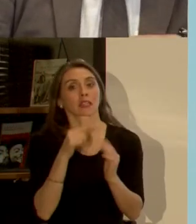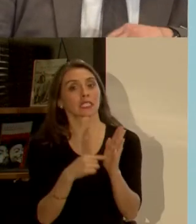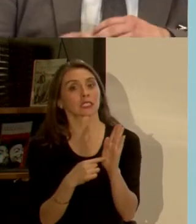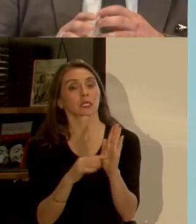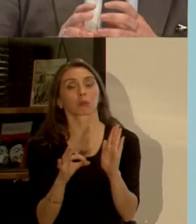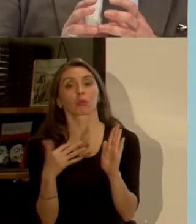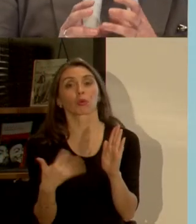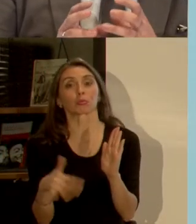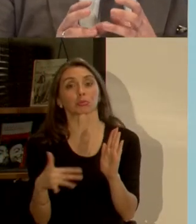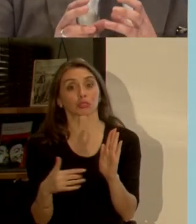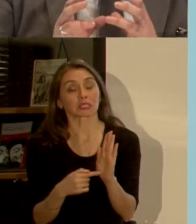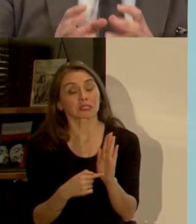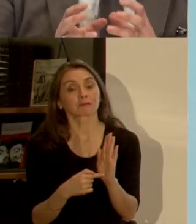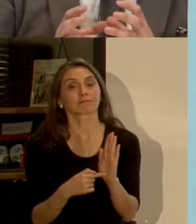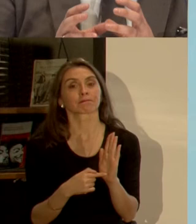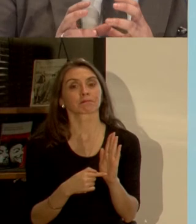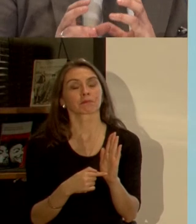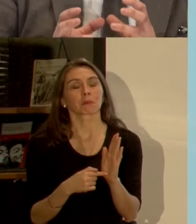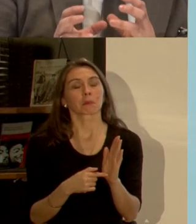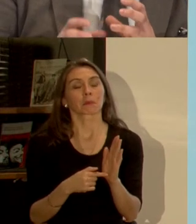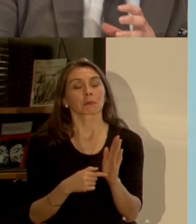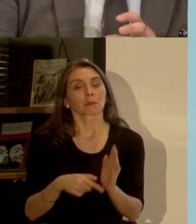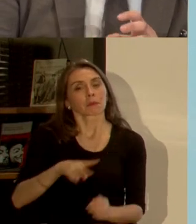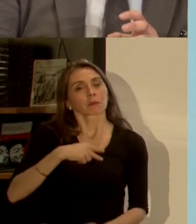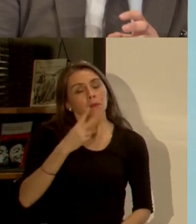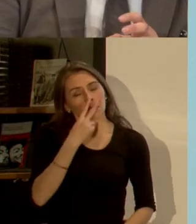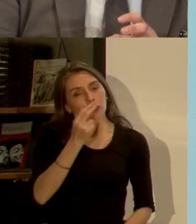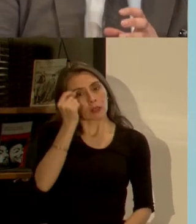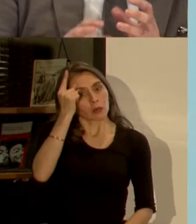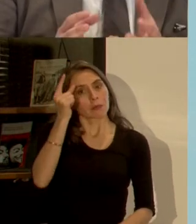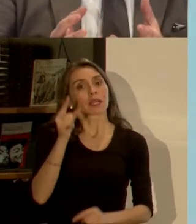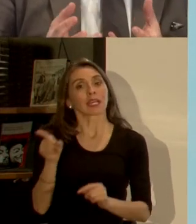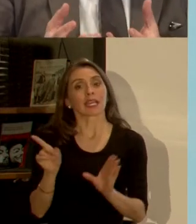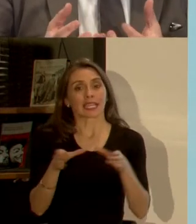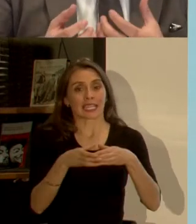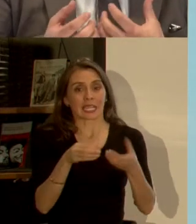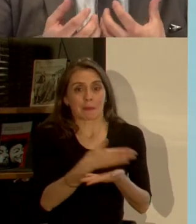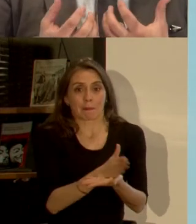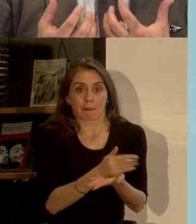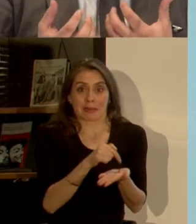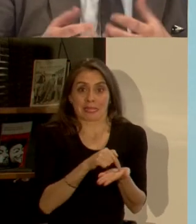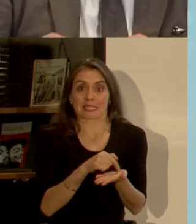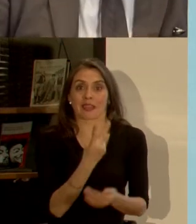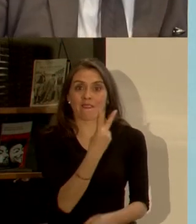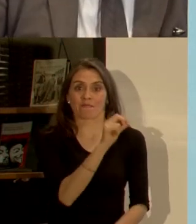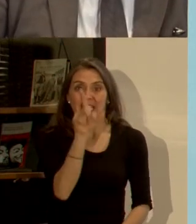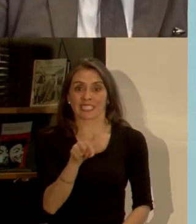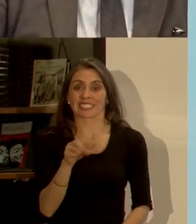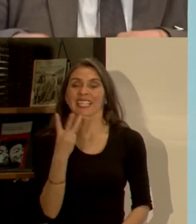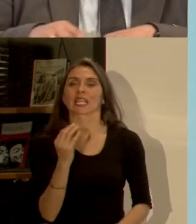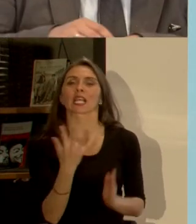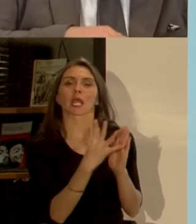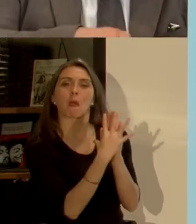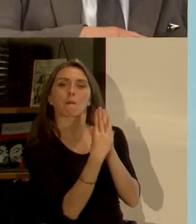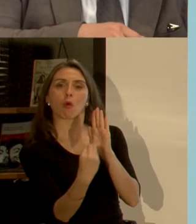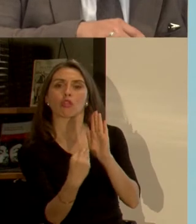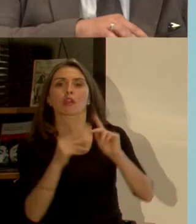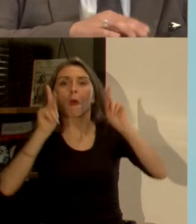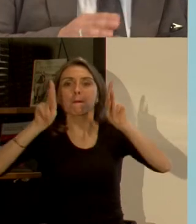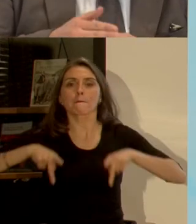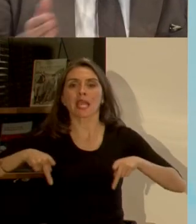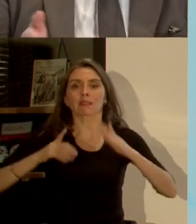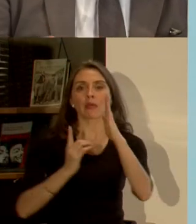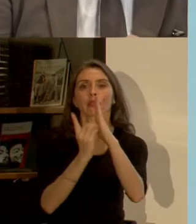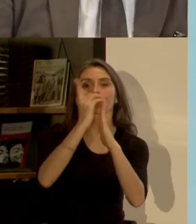relevante nosotros tenemos que entender que la gente 2030 es un modelo es una meta de crecimiento